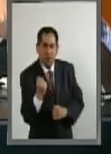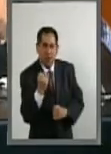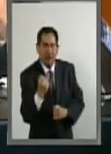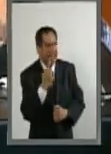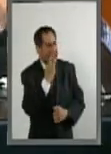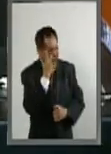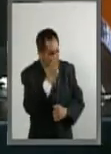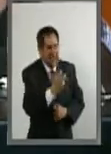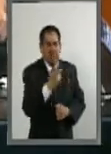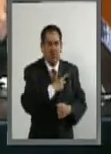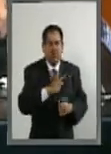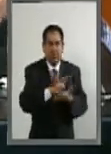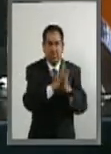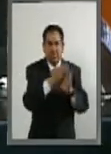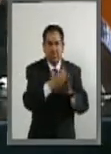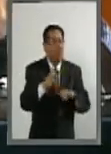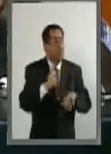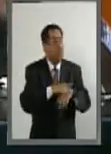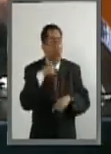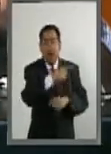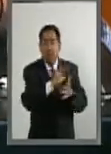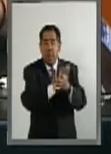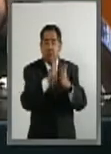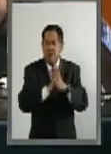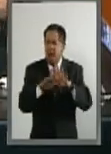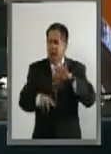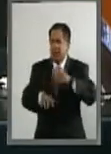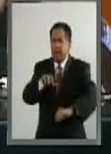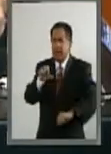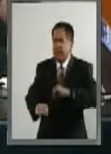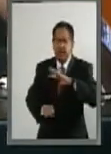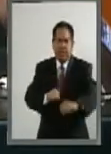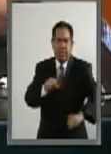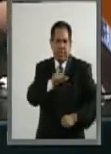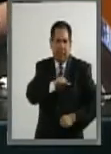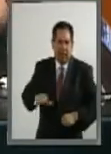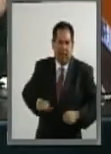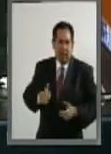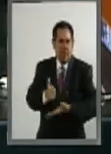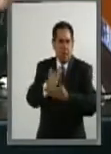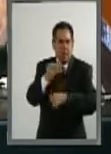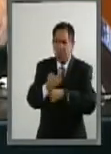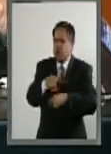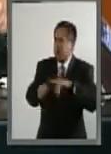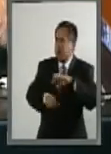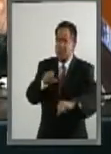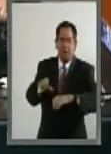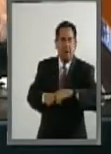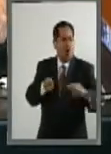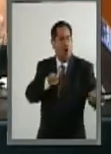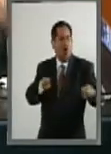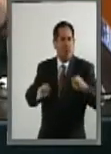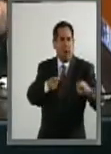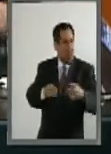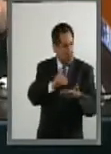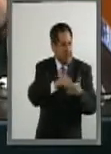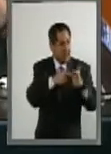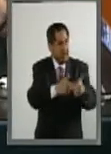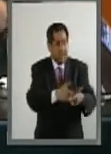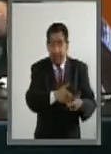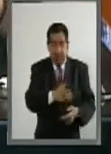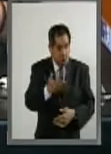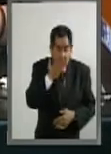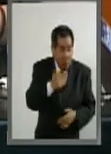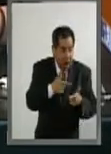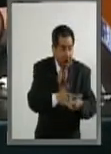delincuencia organizada que se adueñaba de los gobiernos municipales, de los gobiernos estatales, y si no se ha detenido, estaríamos